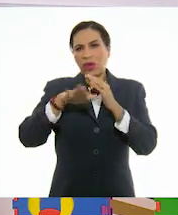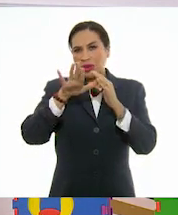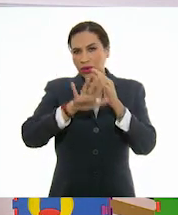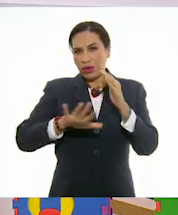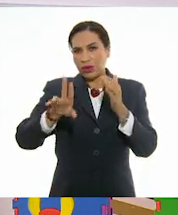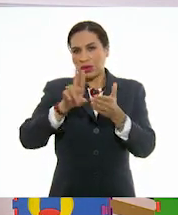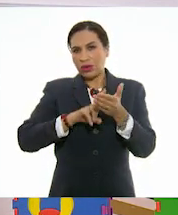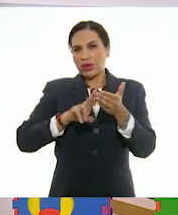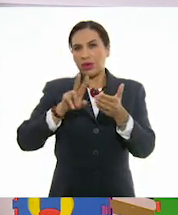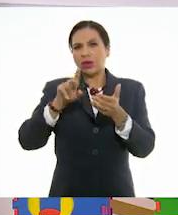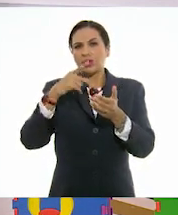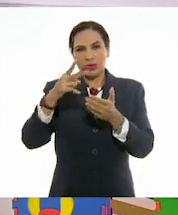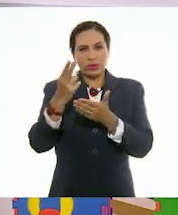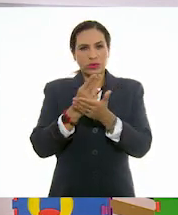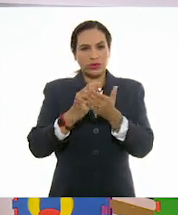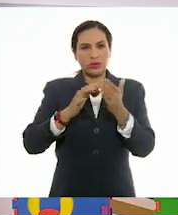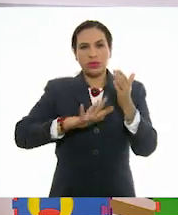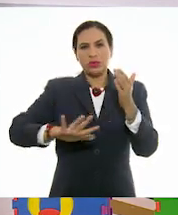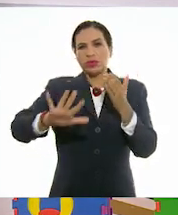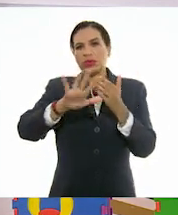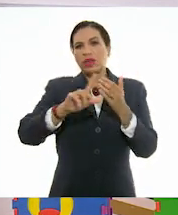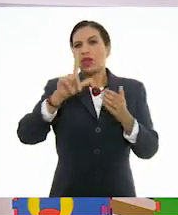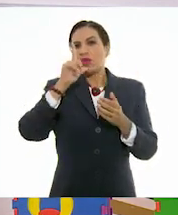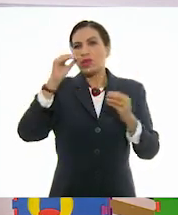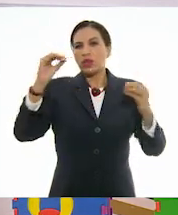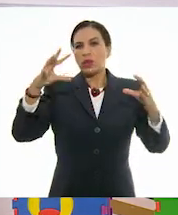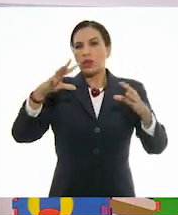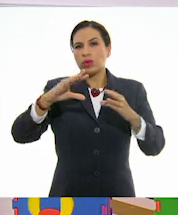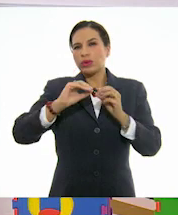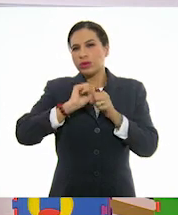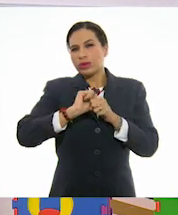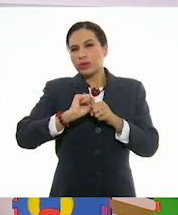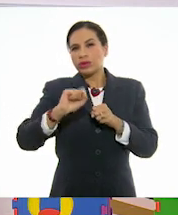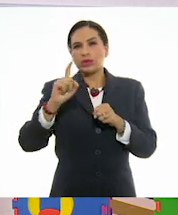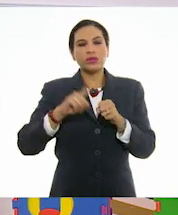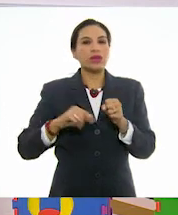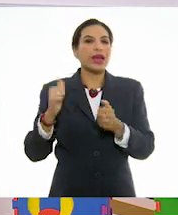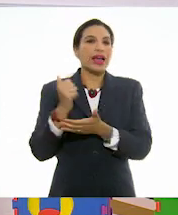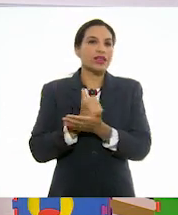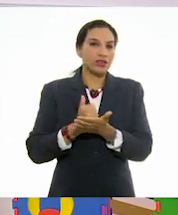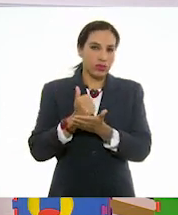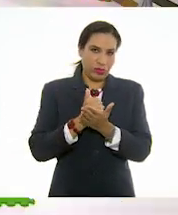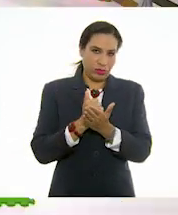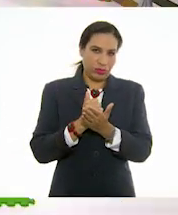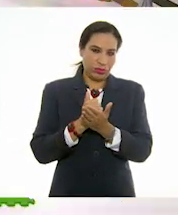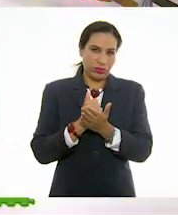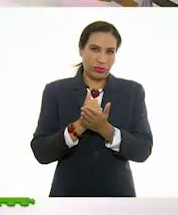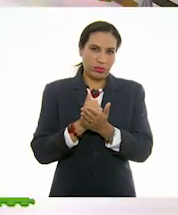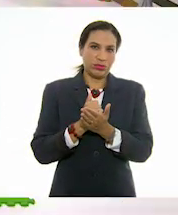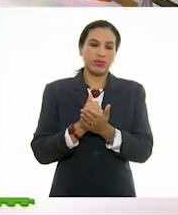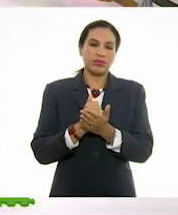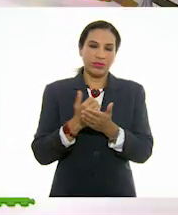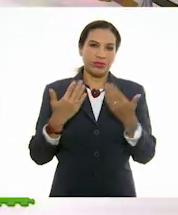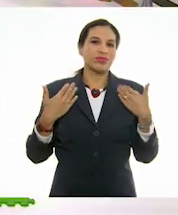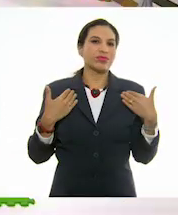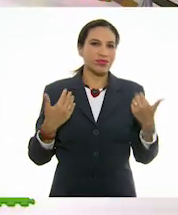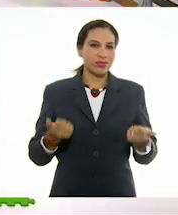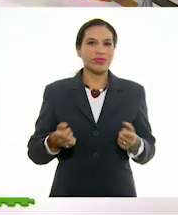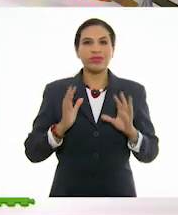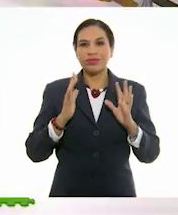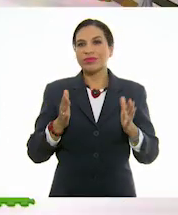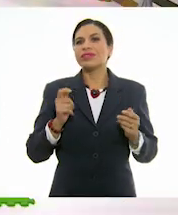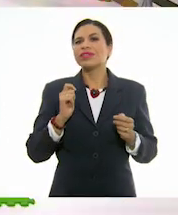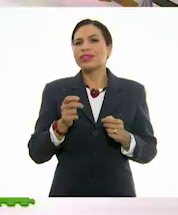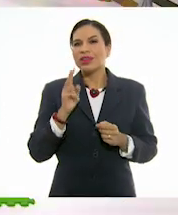dibujo es el fondo del mar y utiliza una luz tenue en color azul. Y ahora ya captamos o